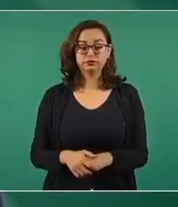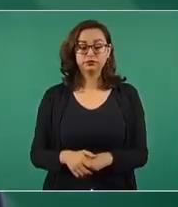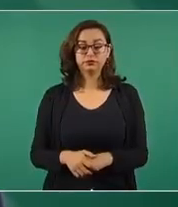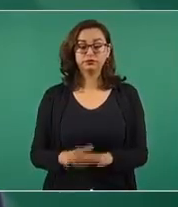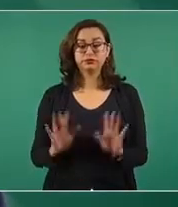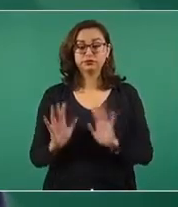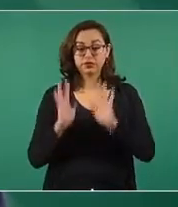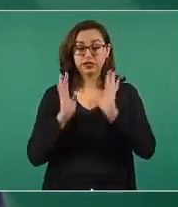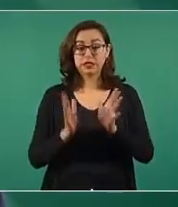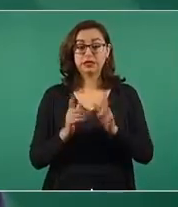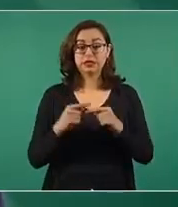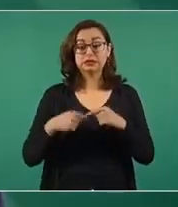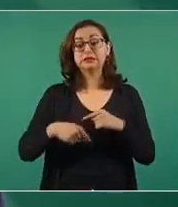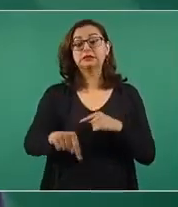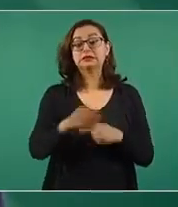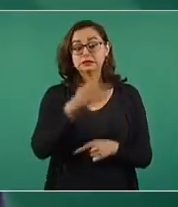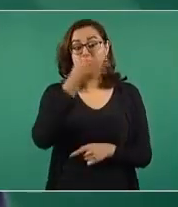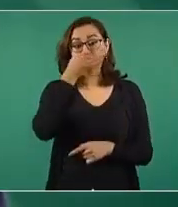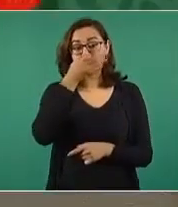libro